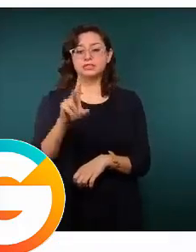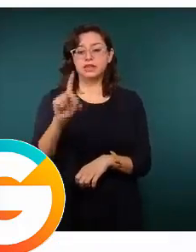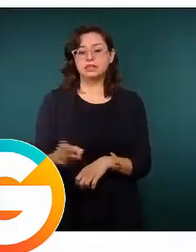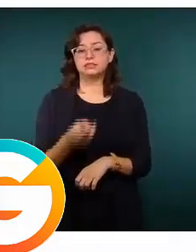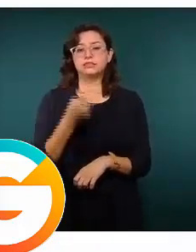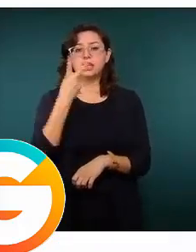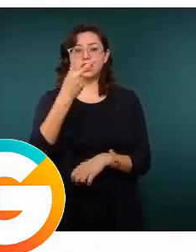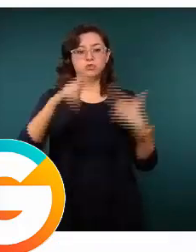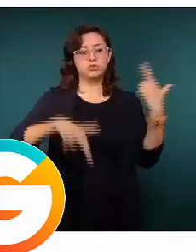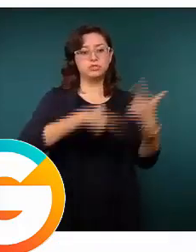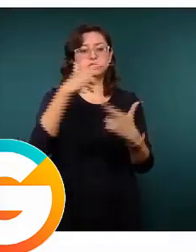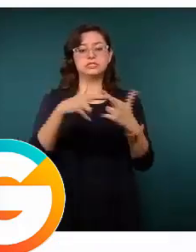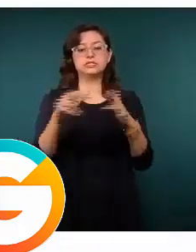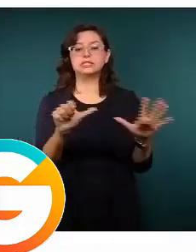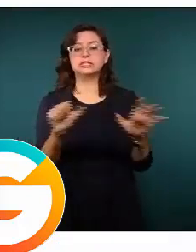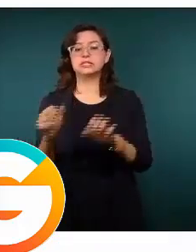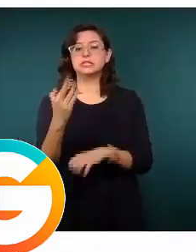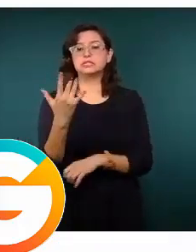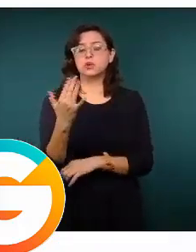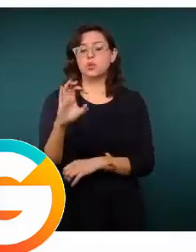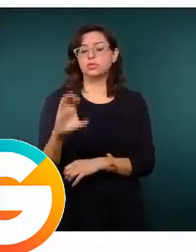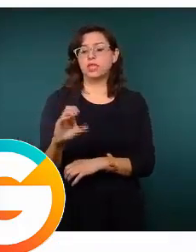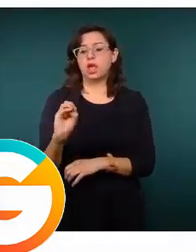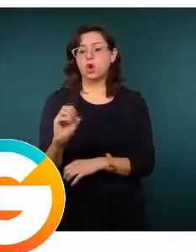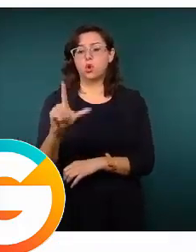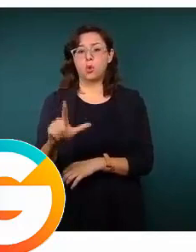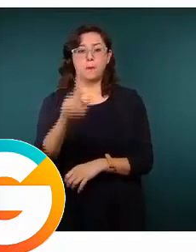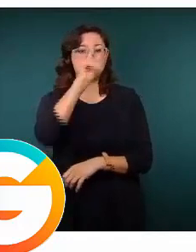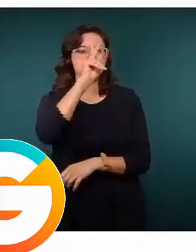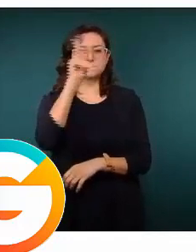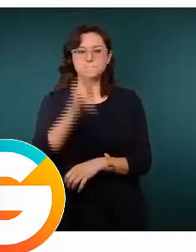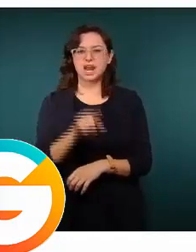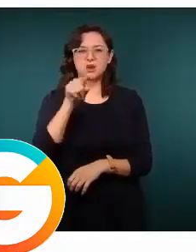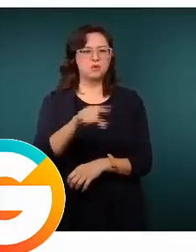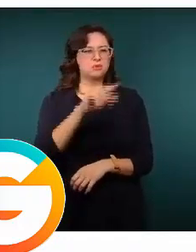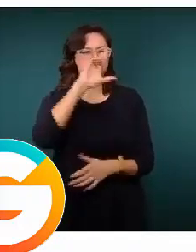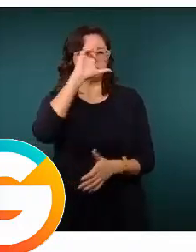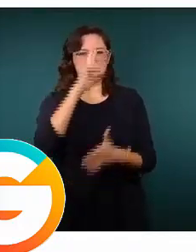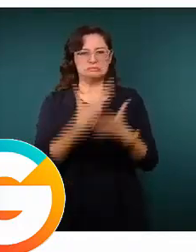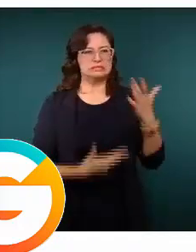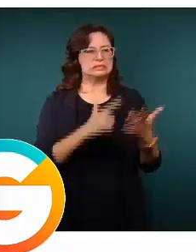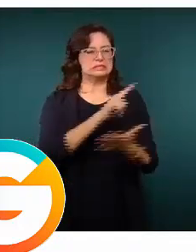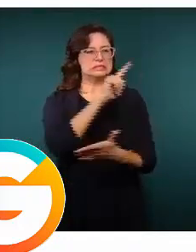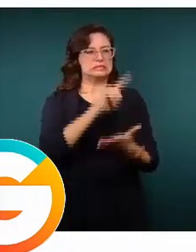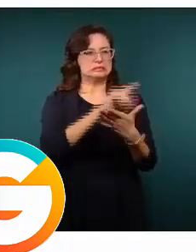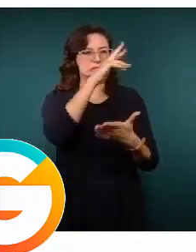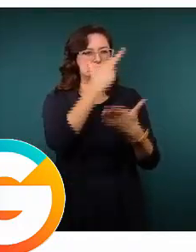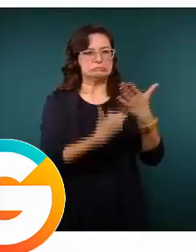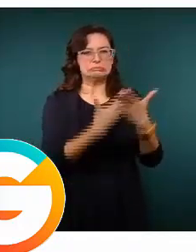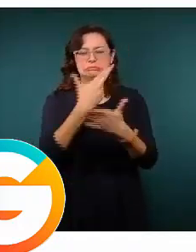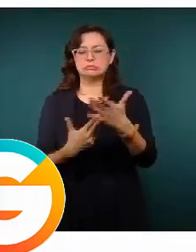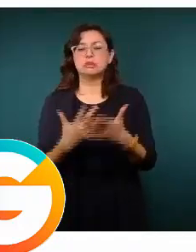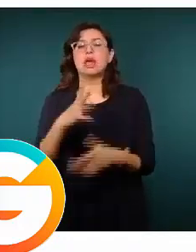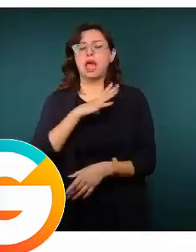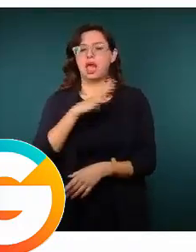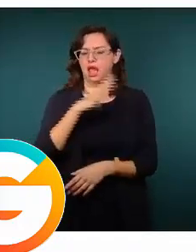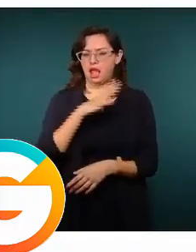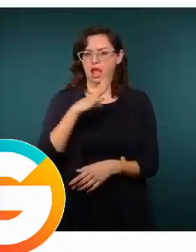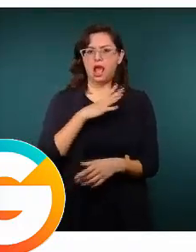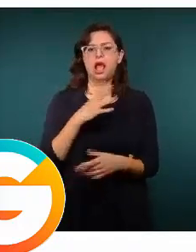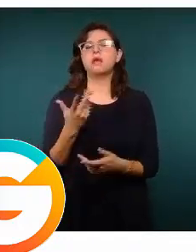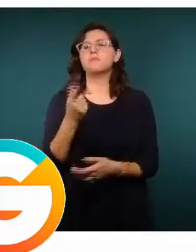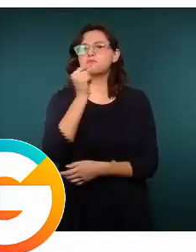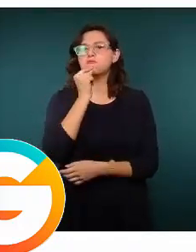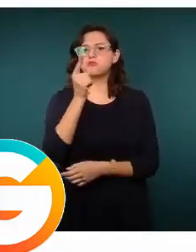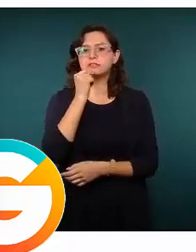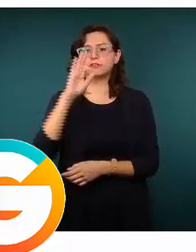colonias concentran los delitos de alto impacto, en donde trabajamos con presencia de todas las fuerzas estatales y federales.